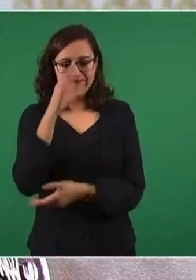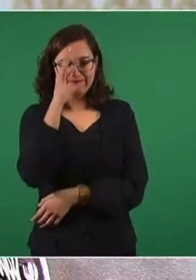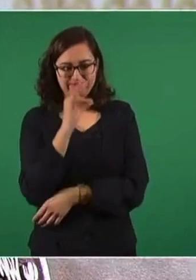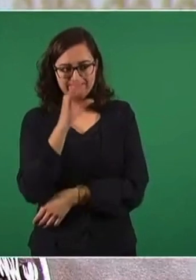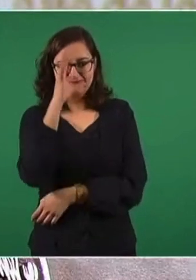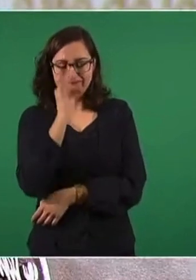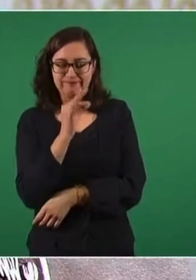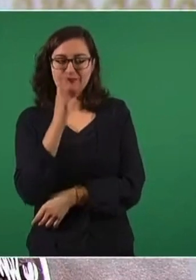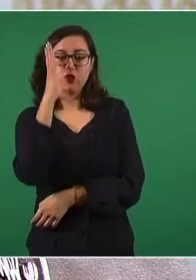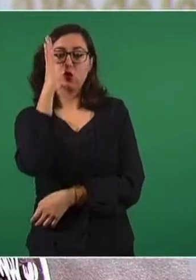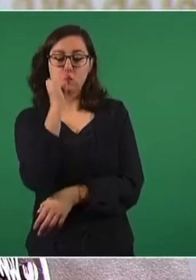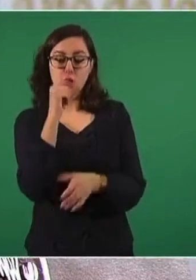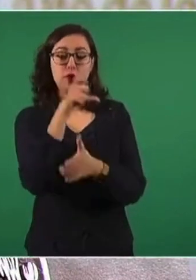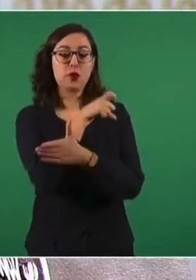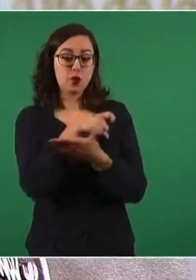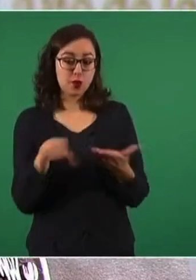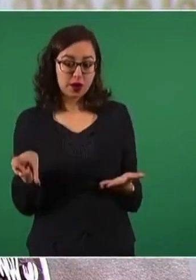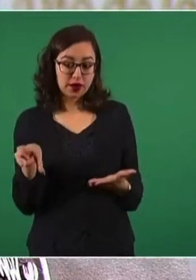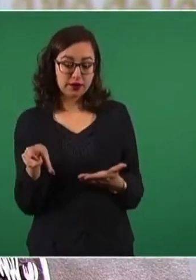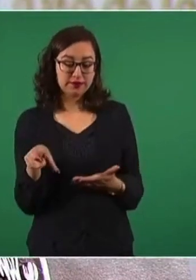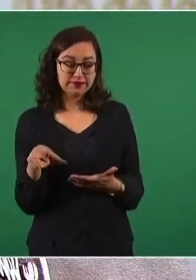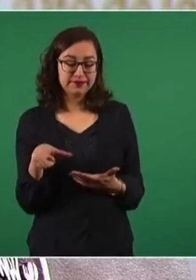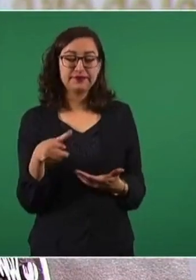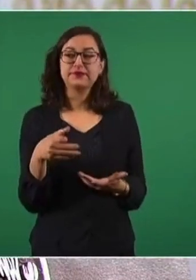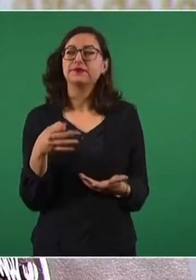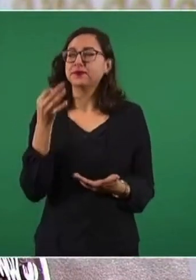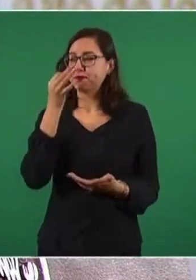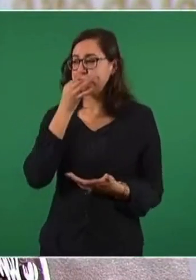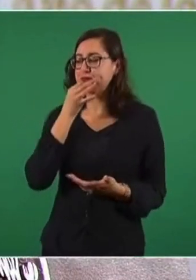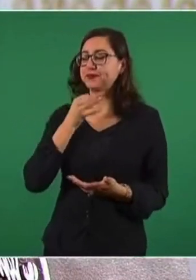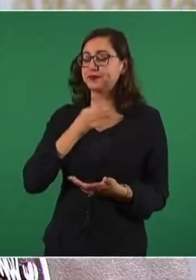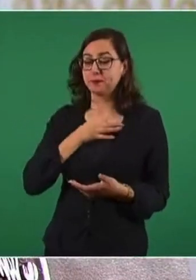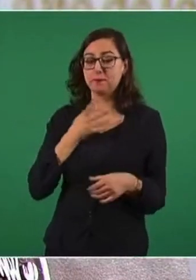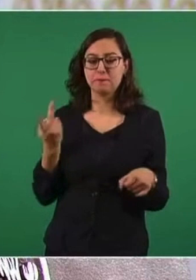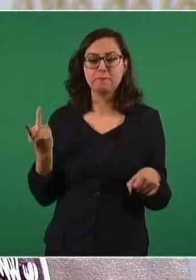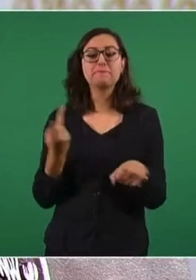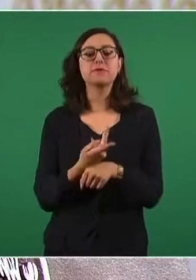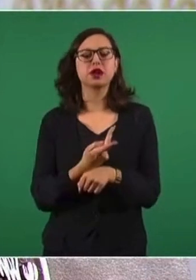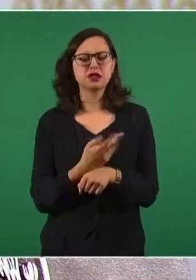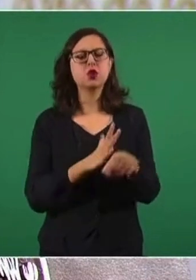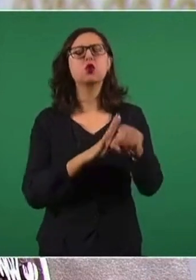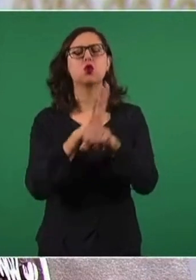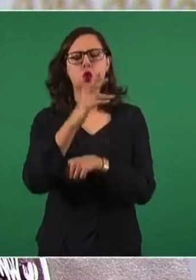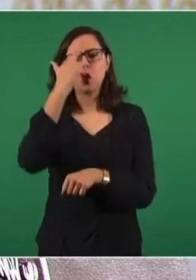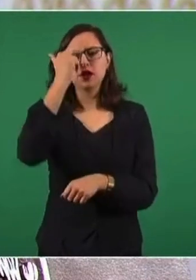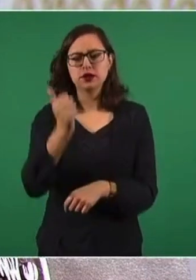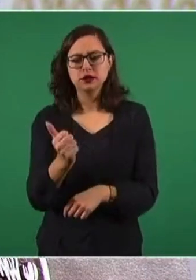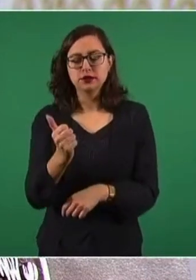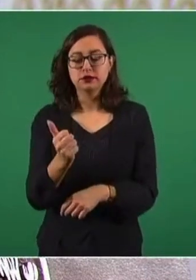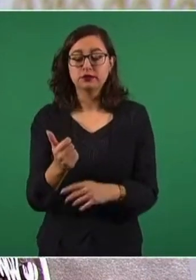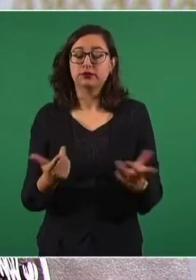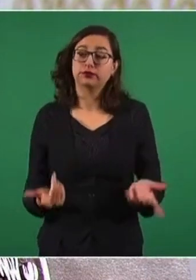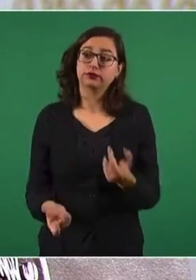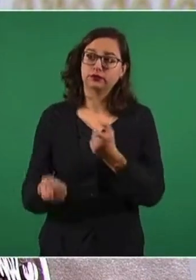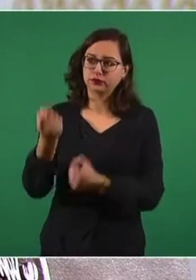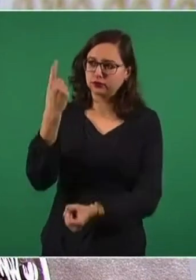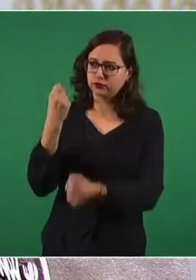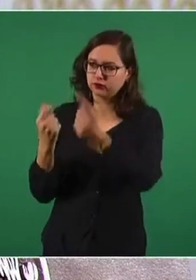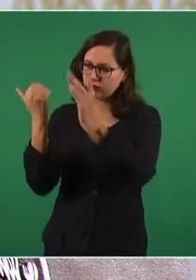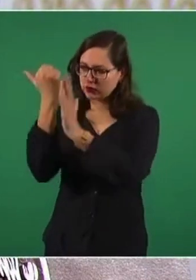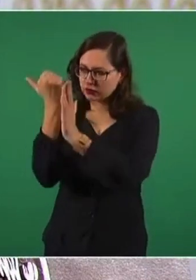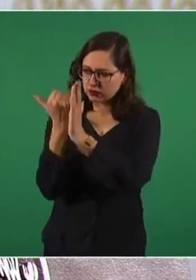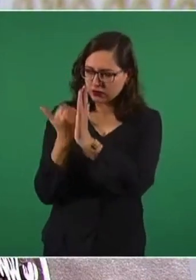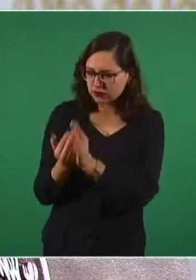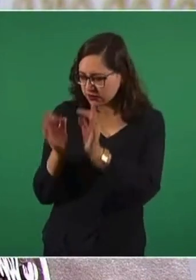más importantes. Se ofrecieron proveedores que no cumplían con los requisitos mínimos de seguridad en la